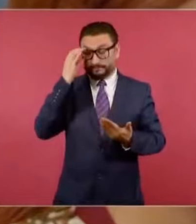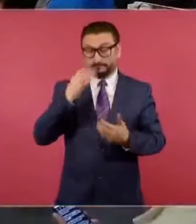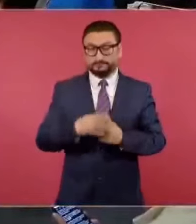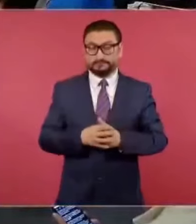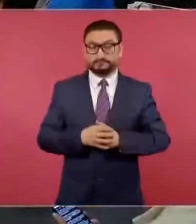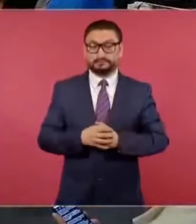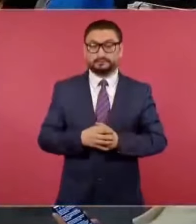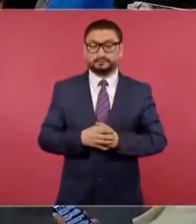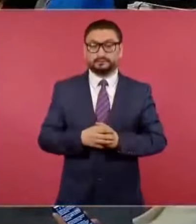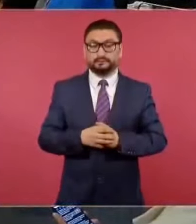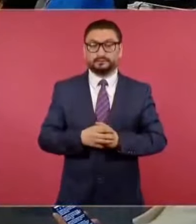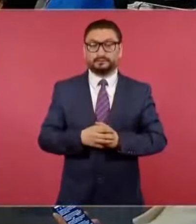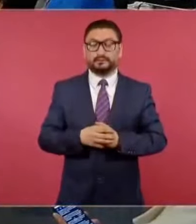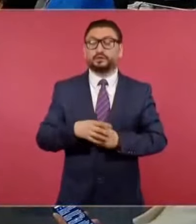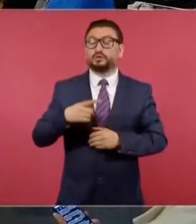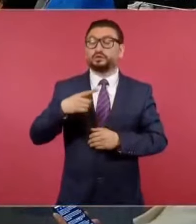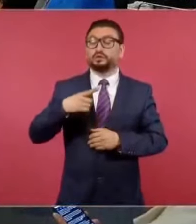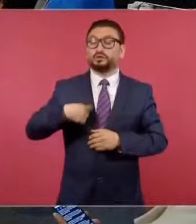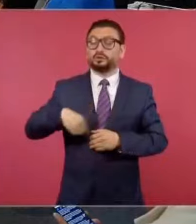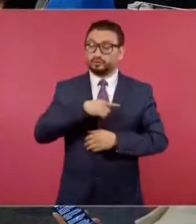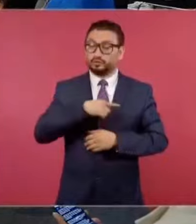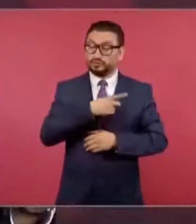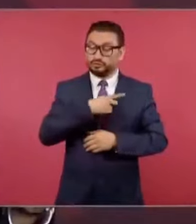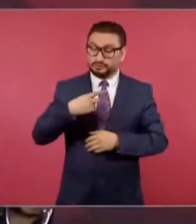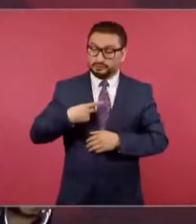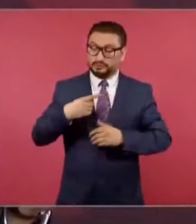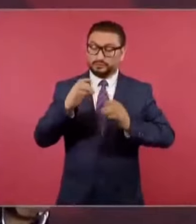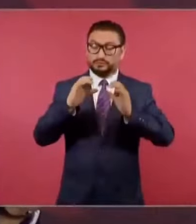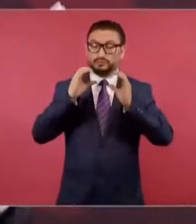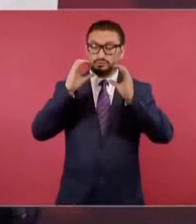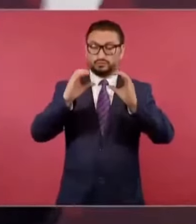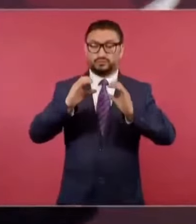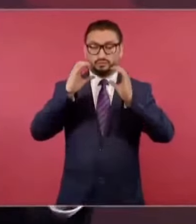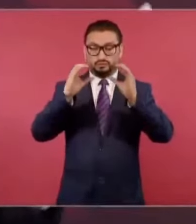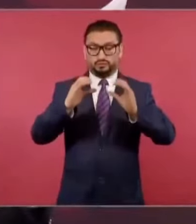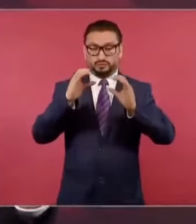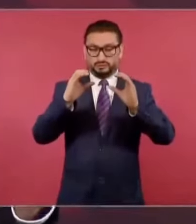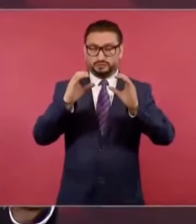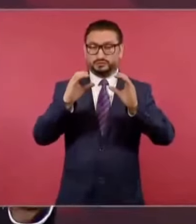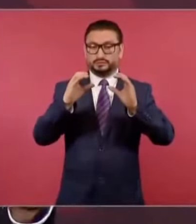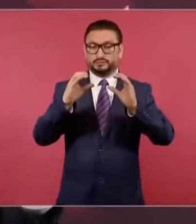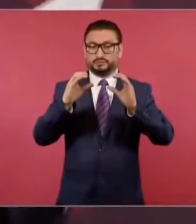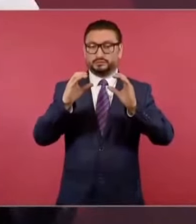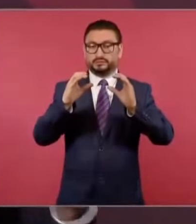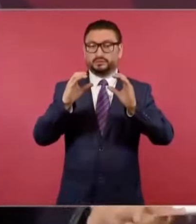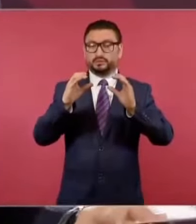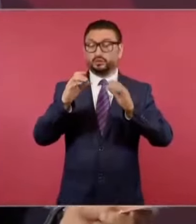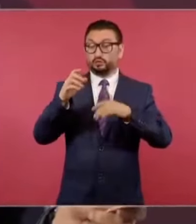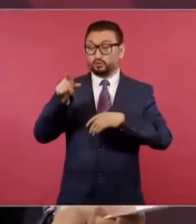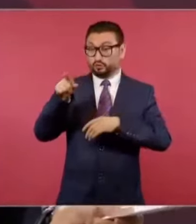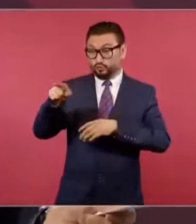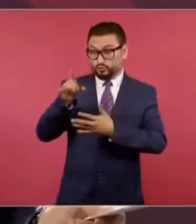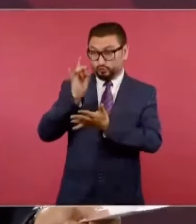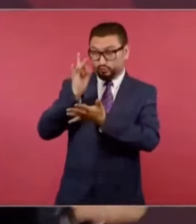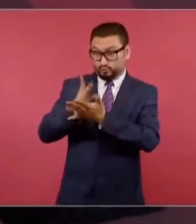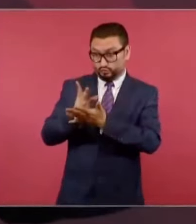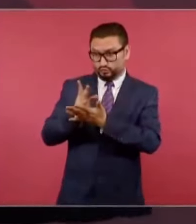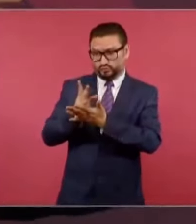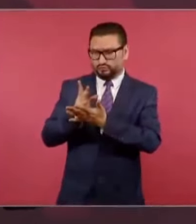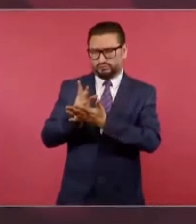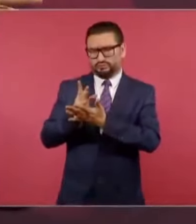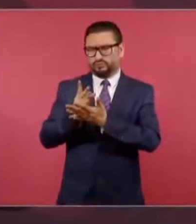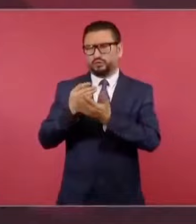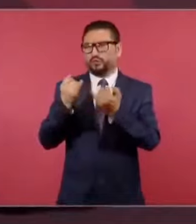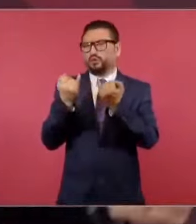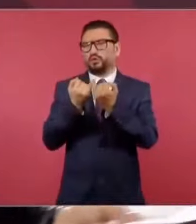hay que tener cuidado, pero no sólo es tu caso o el caso